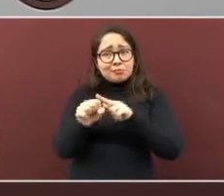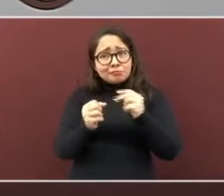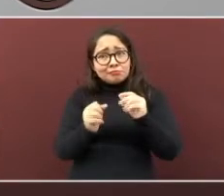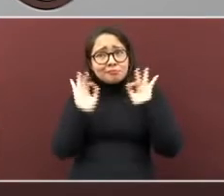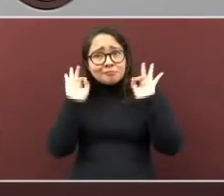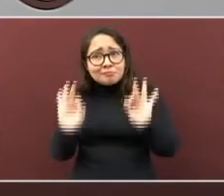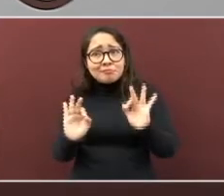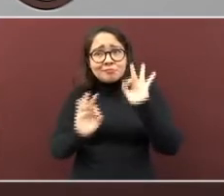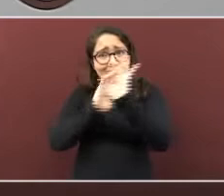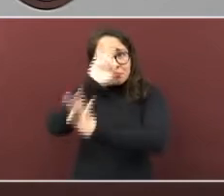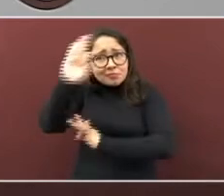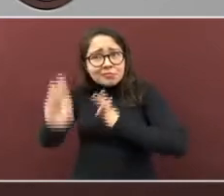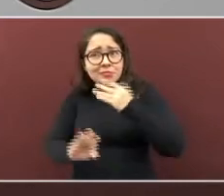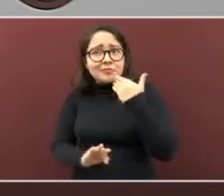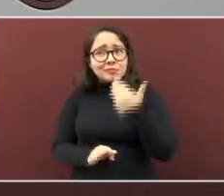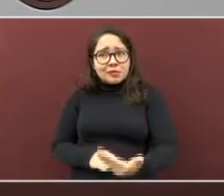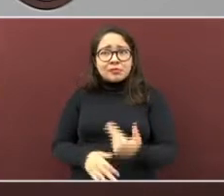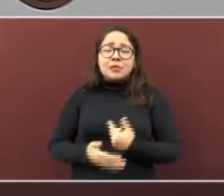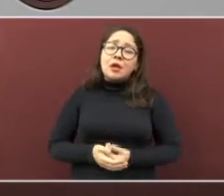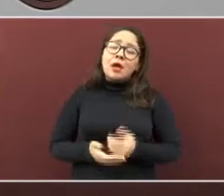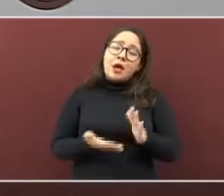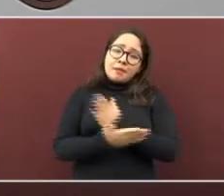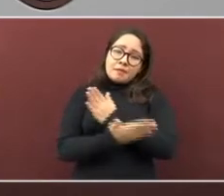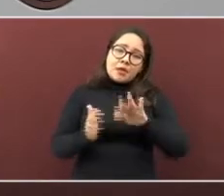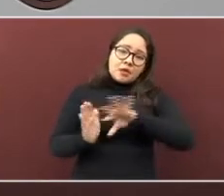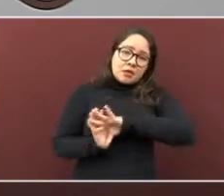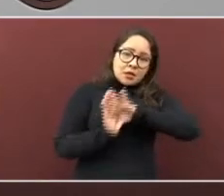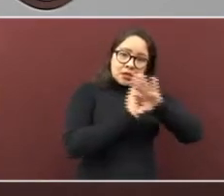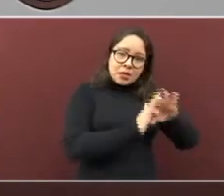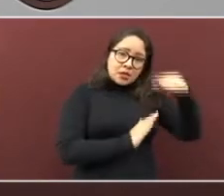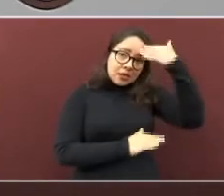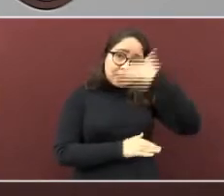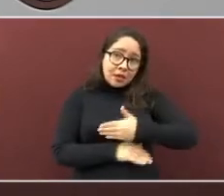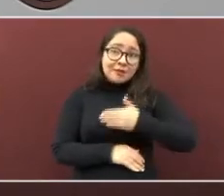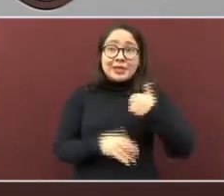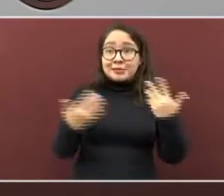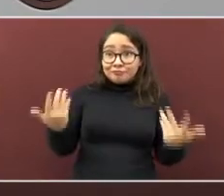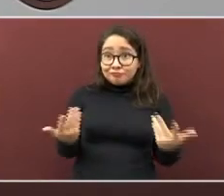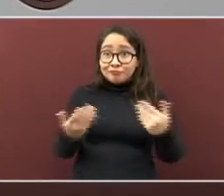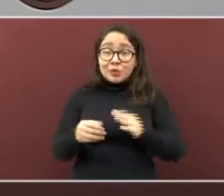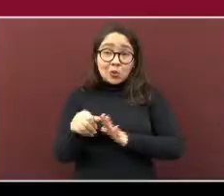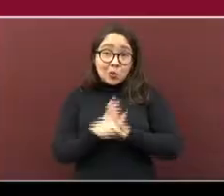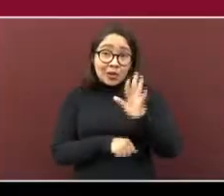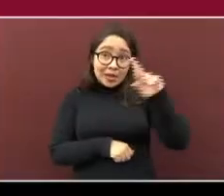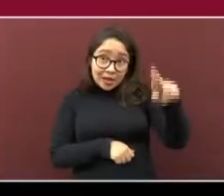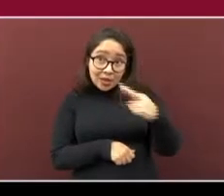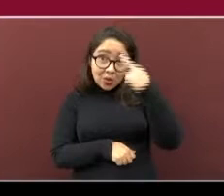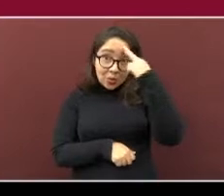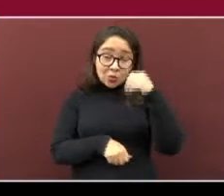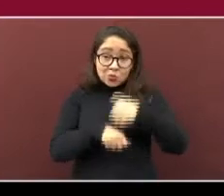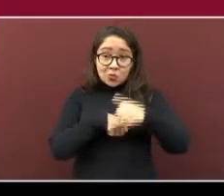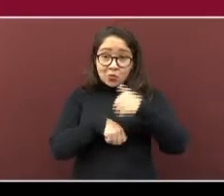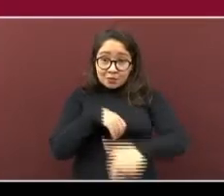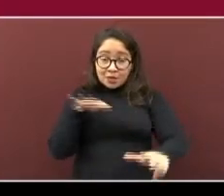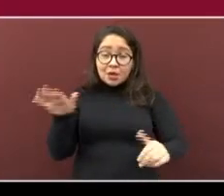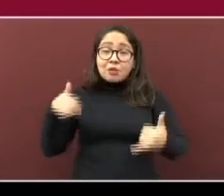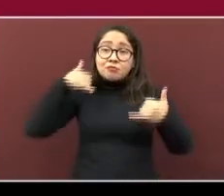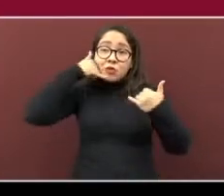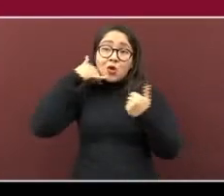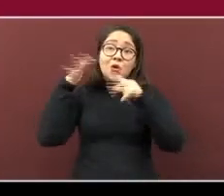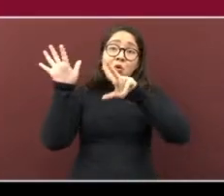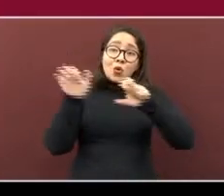médico. Por otro lado, y como cada noche, familia veracruzana, les recuerdo el número de atención